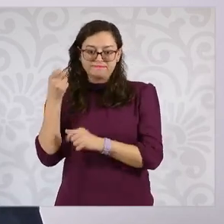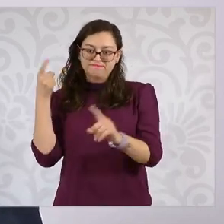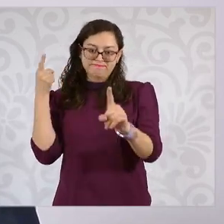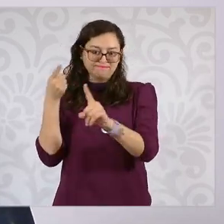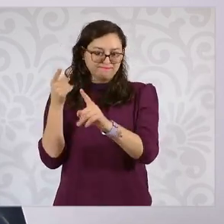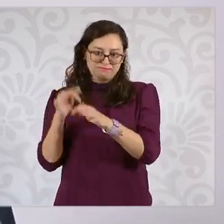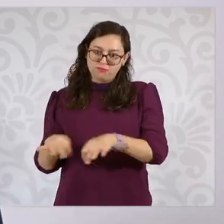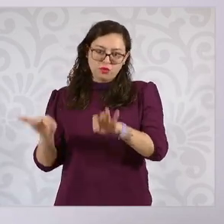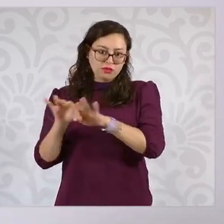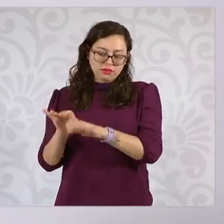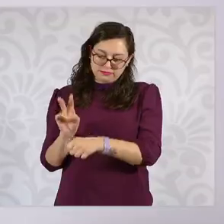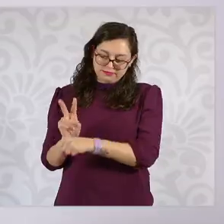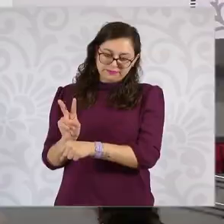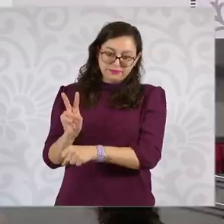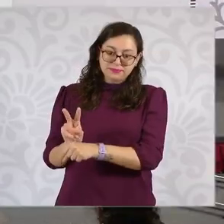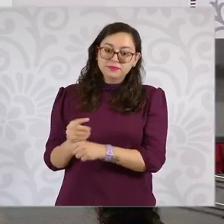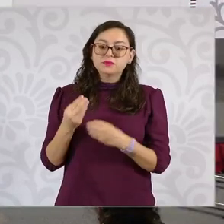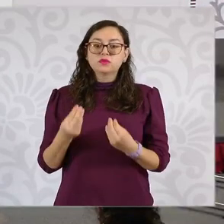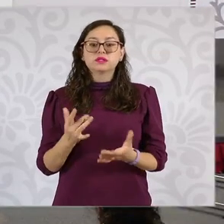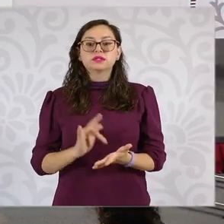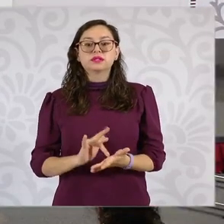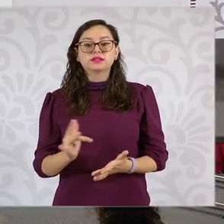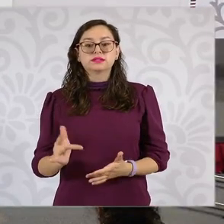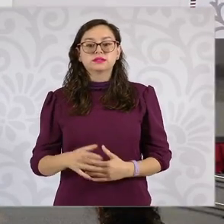objetivo. Muchísimas gracias.